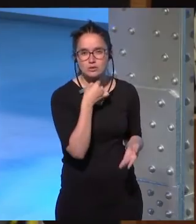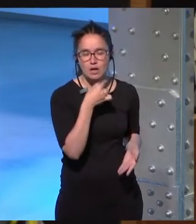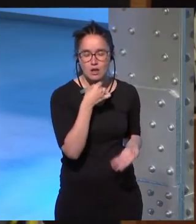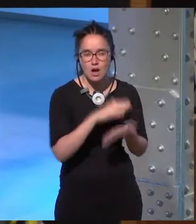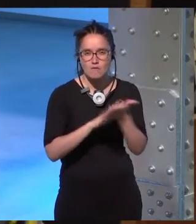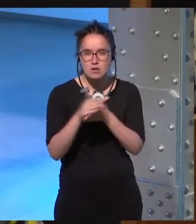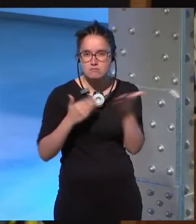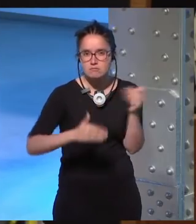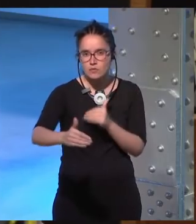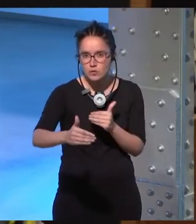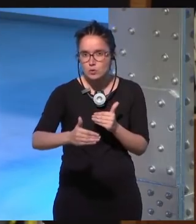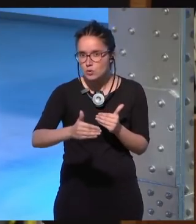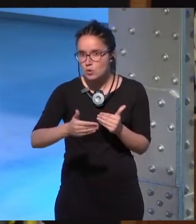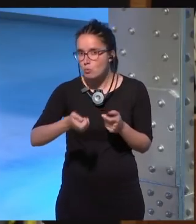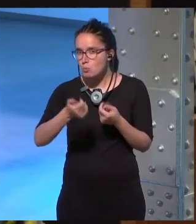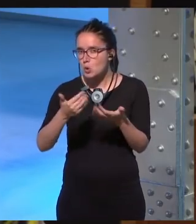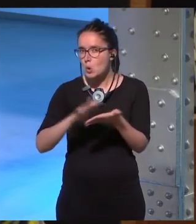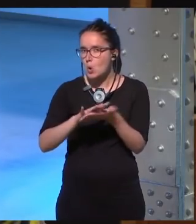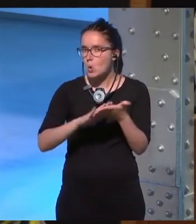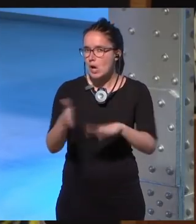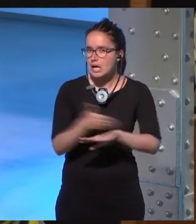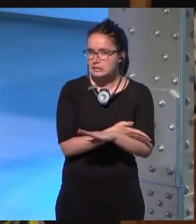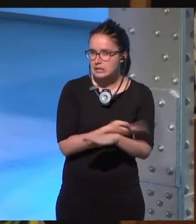tocar alguna vez? ¿podrías hablar un poco de ello?